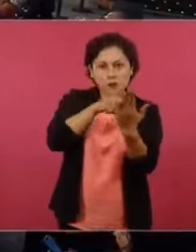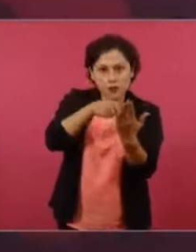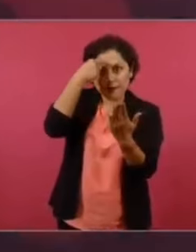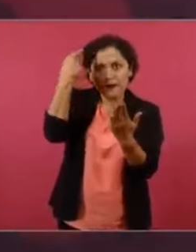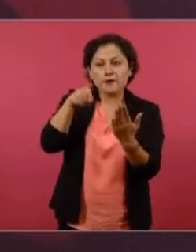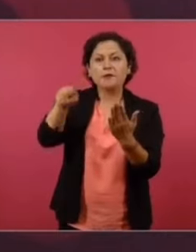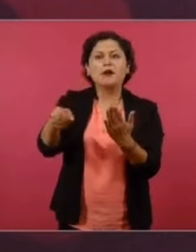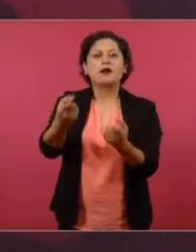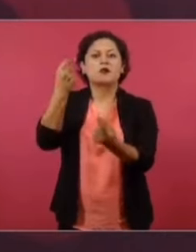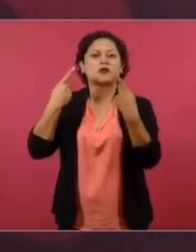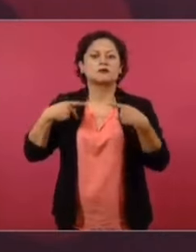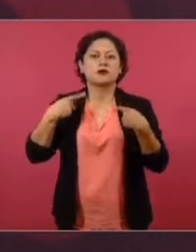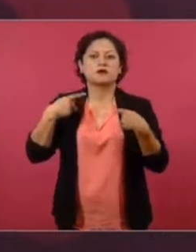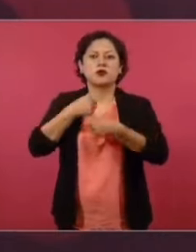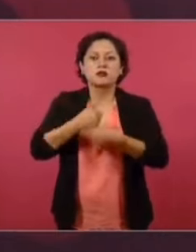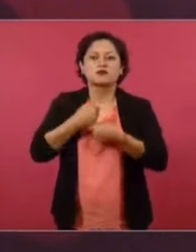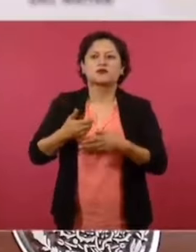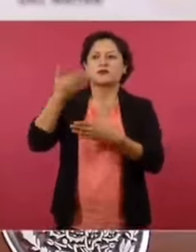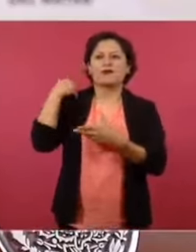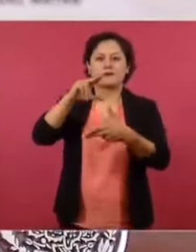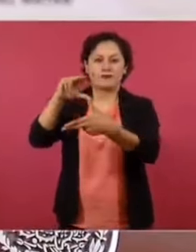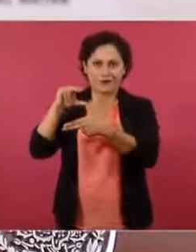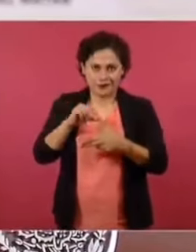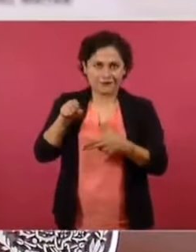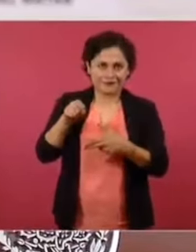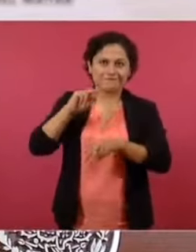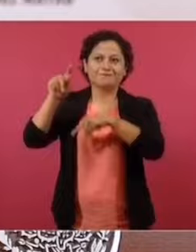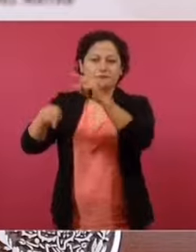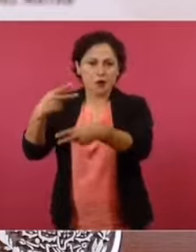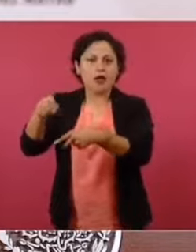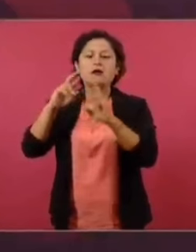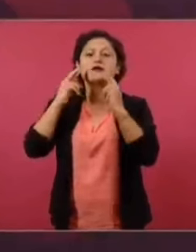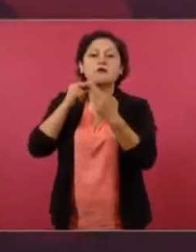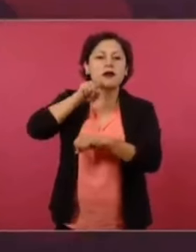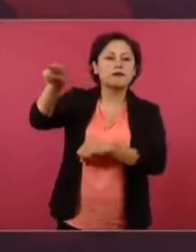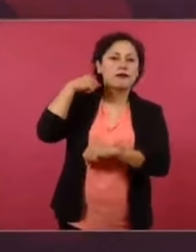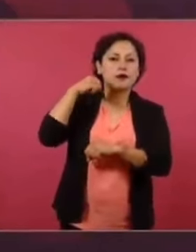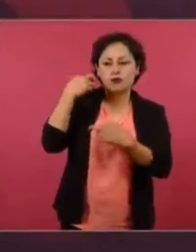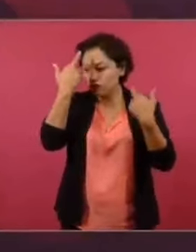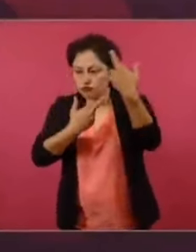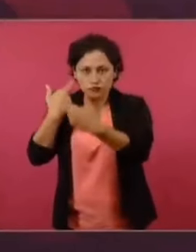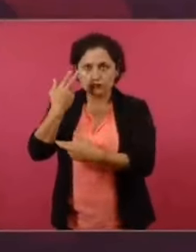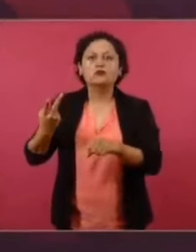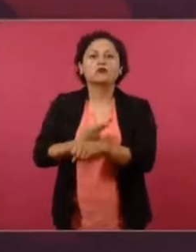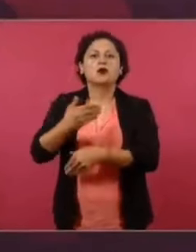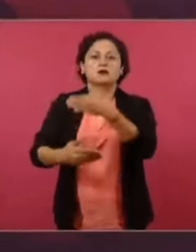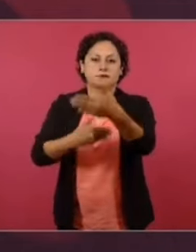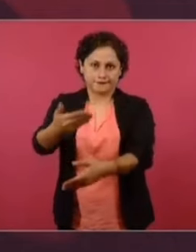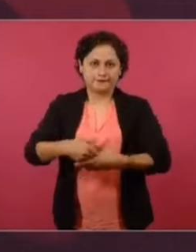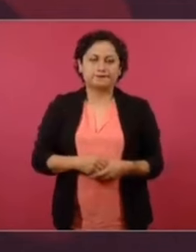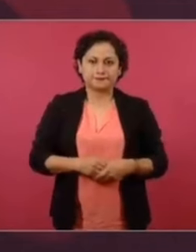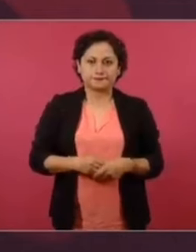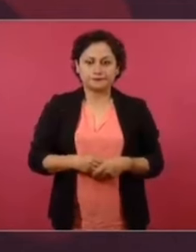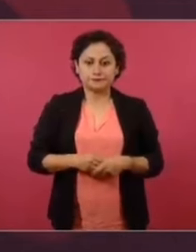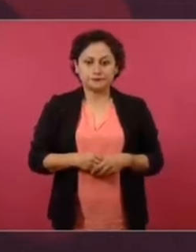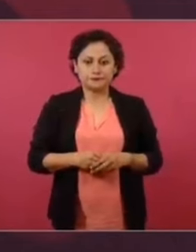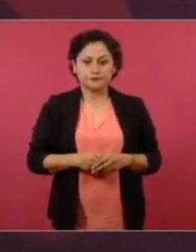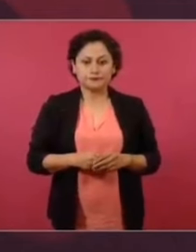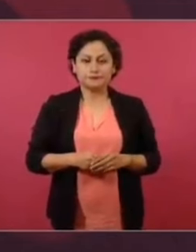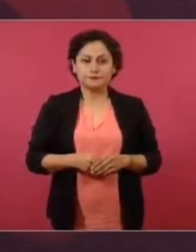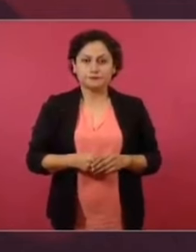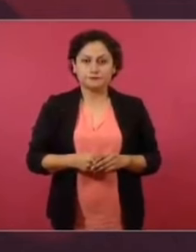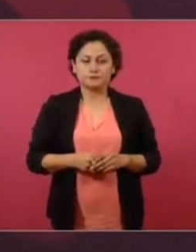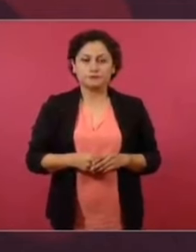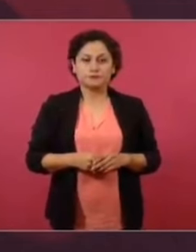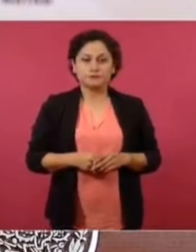los damnificados. Nos vamos a reunir allá en Acapulco con ese propósito. Vamos